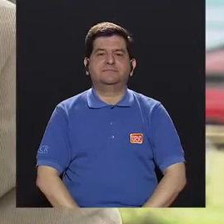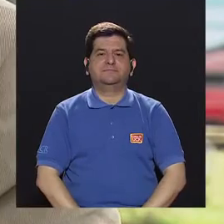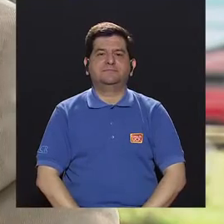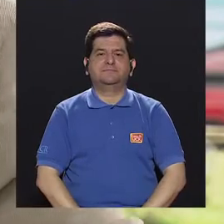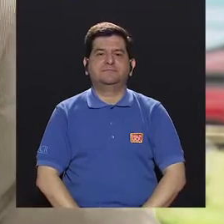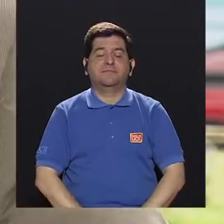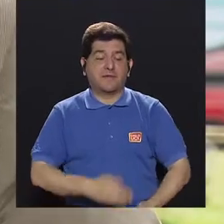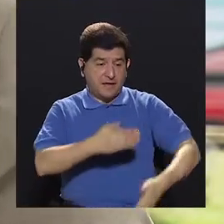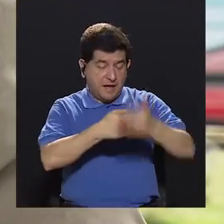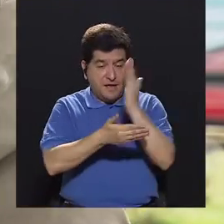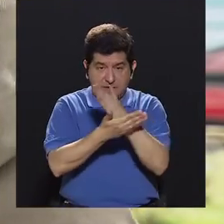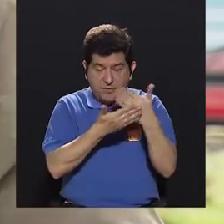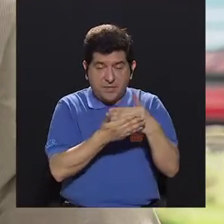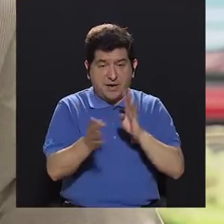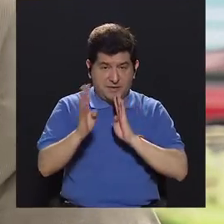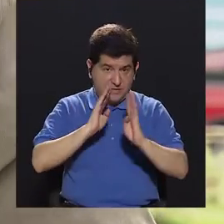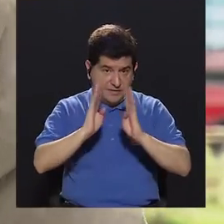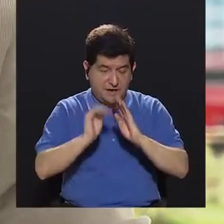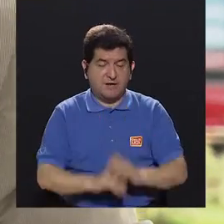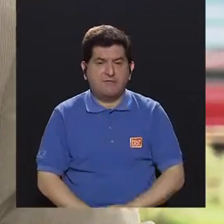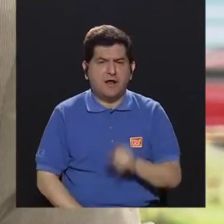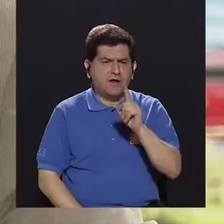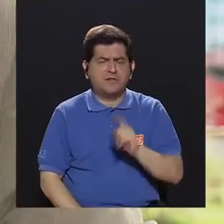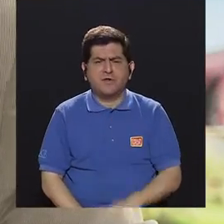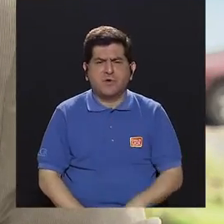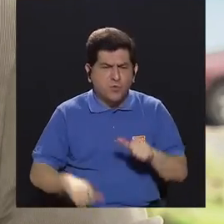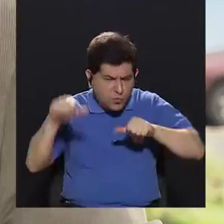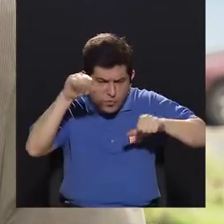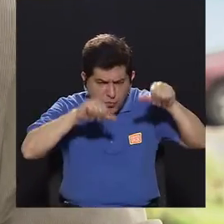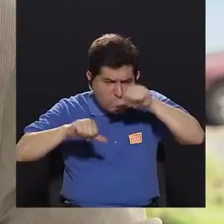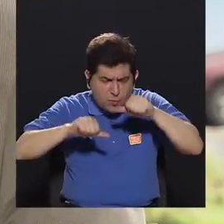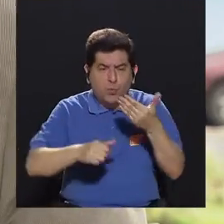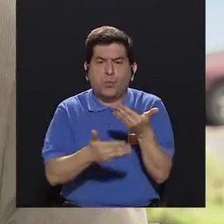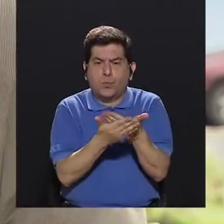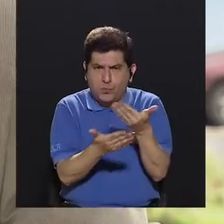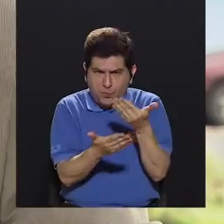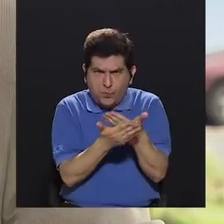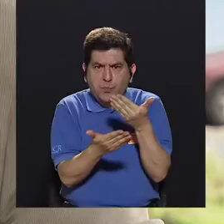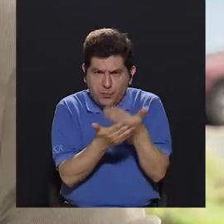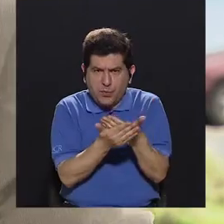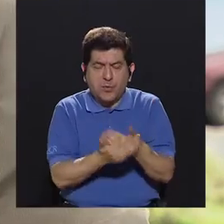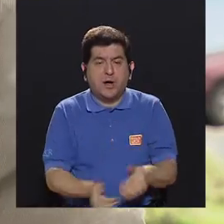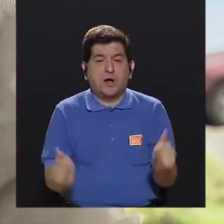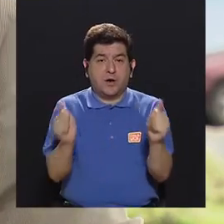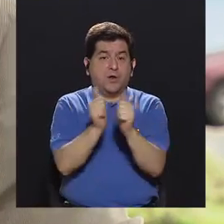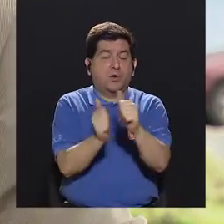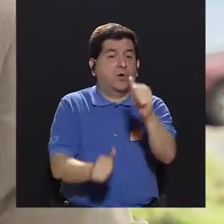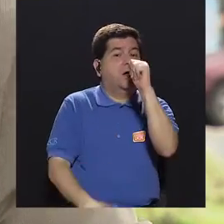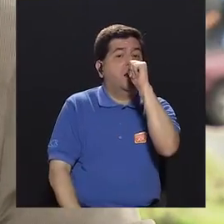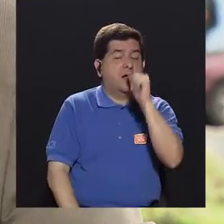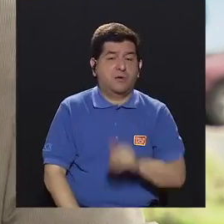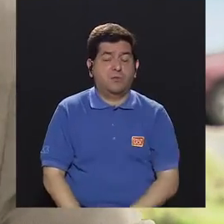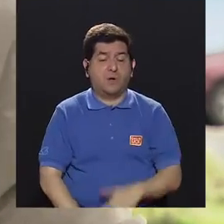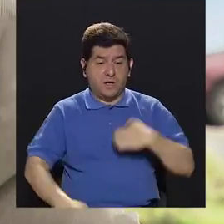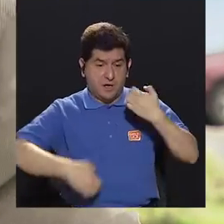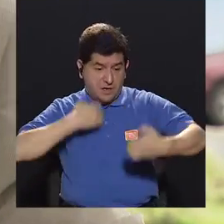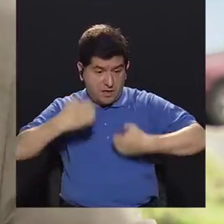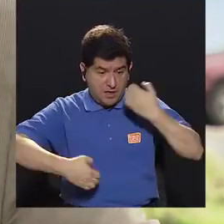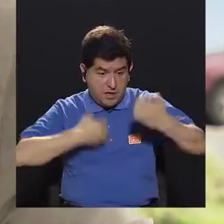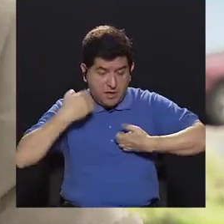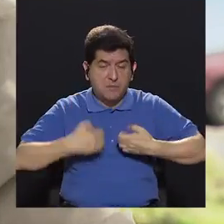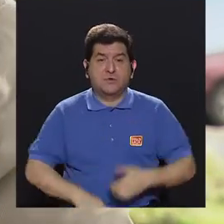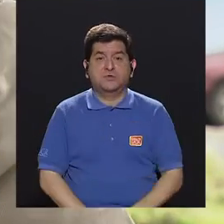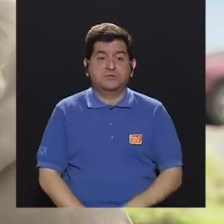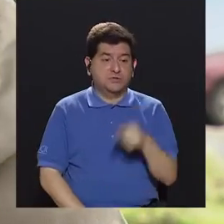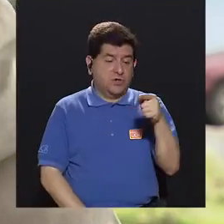en el bloque pasado conversábamos de un experimento en el cual se puede demostrar a través del agua, por ejemplo, que las emociones